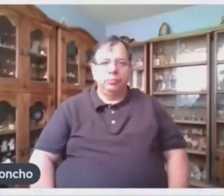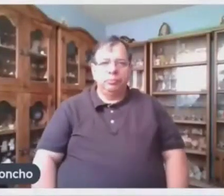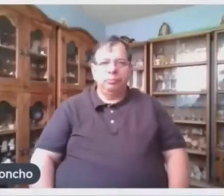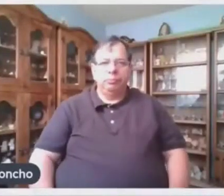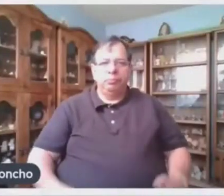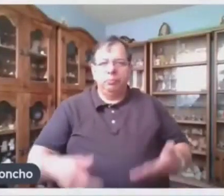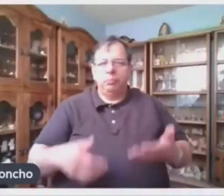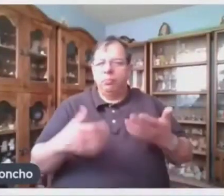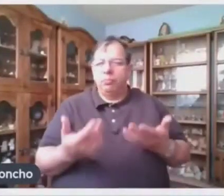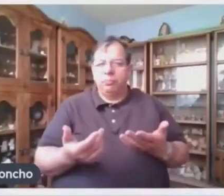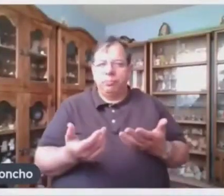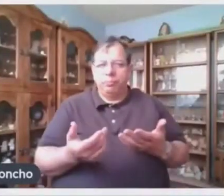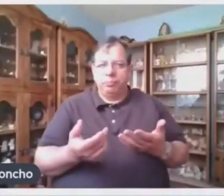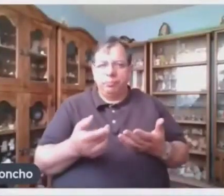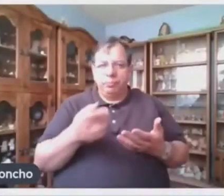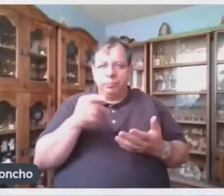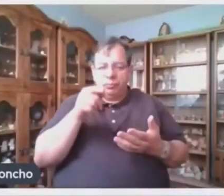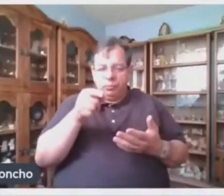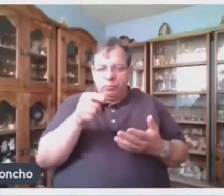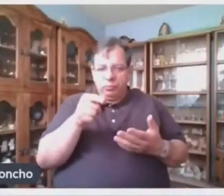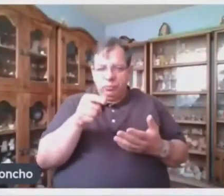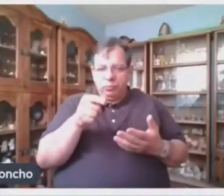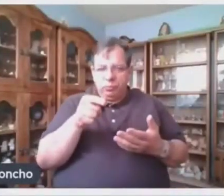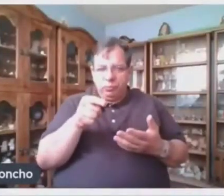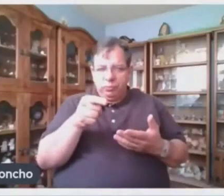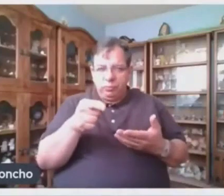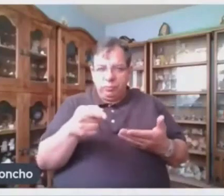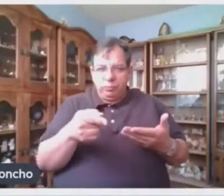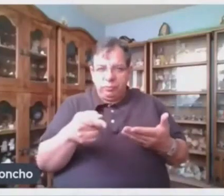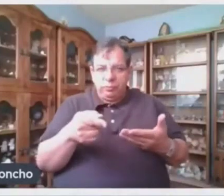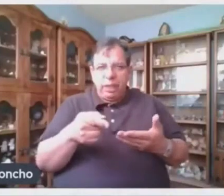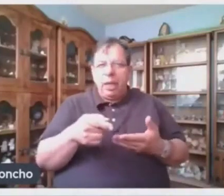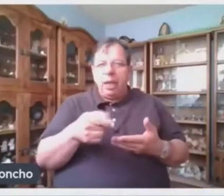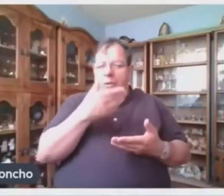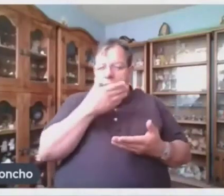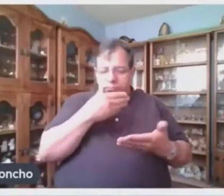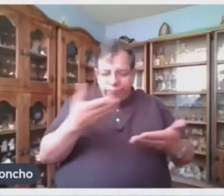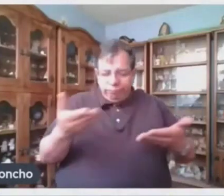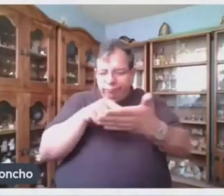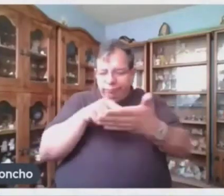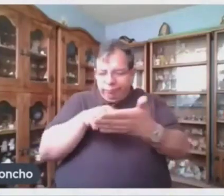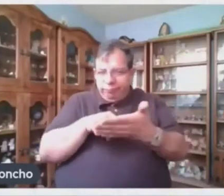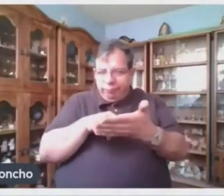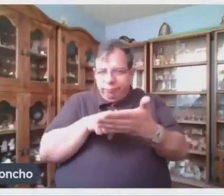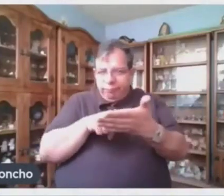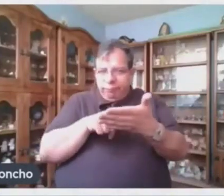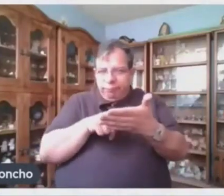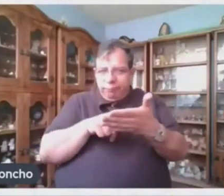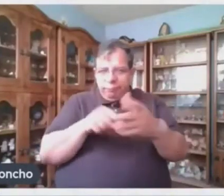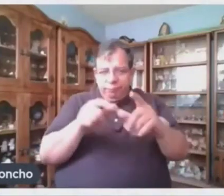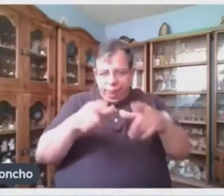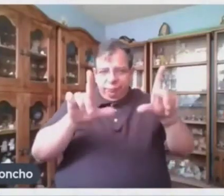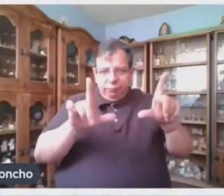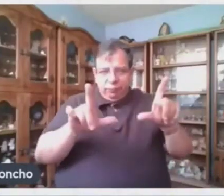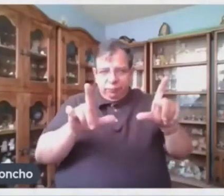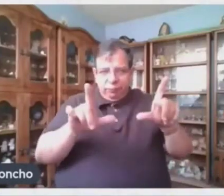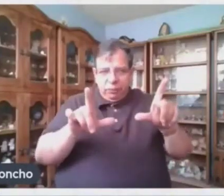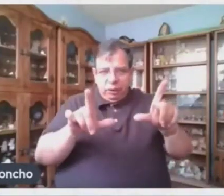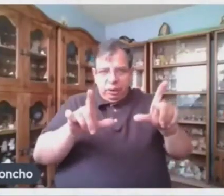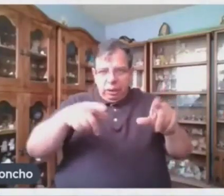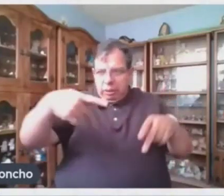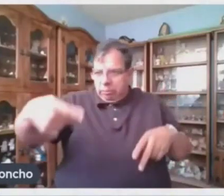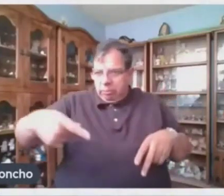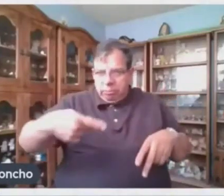Esta cuestión Que nos plantea Víctor Fíjense Nos están pidiendo Muchísimas cosas